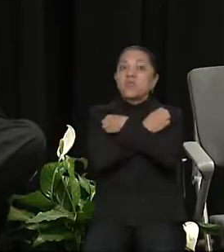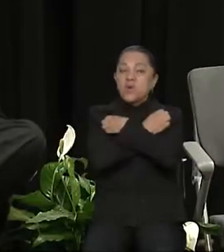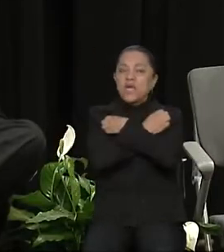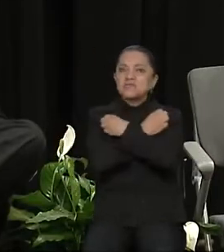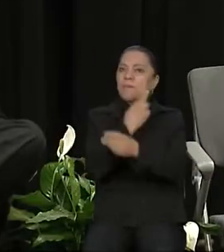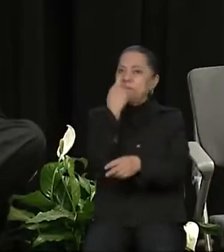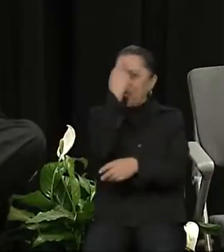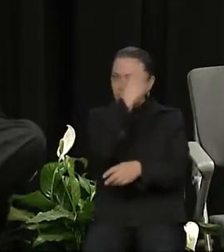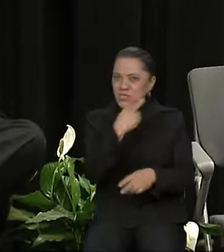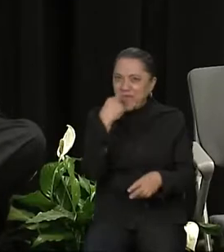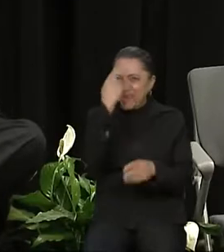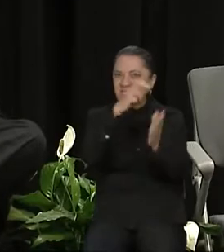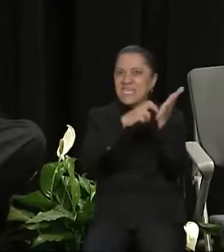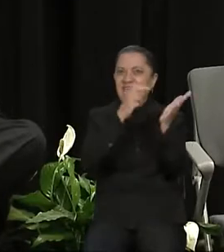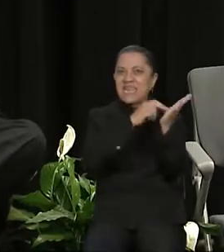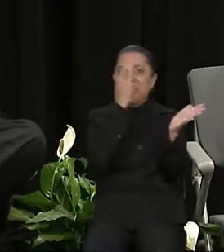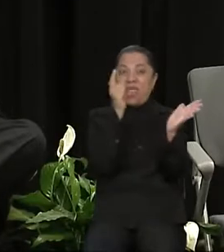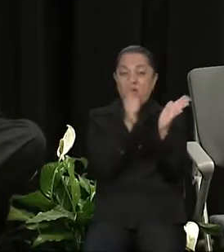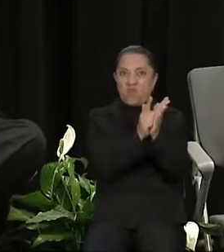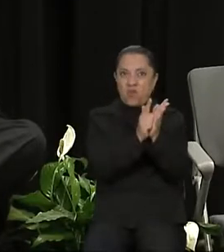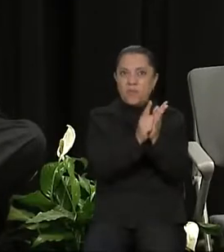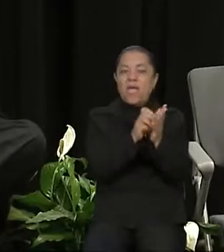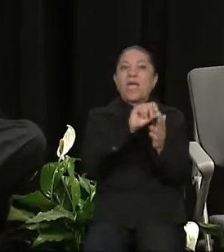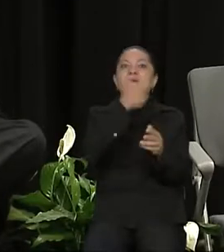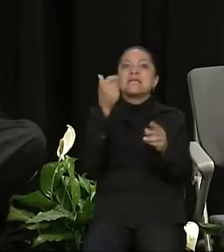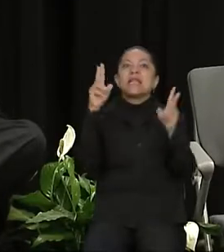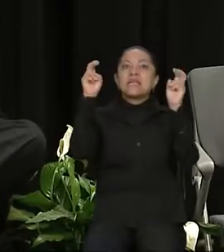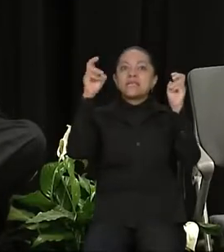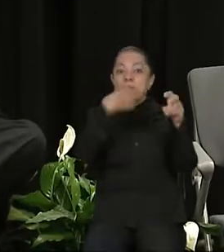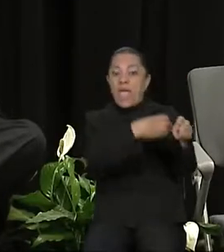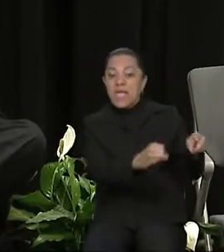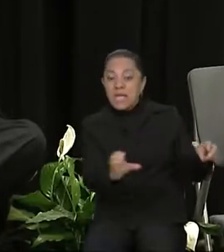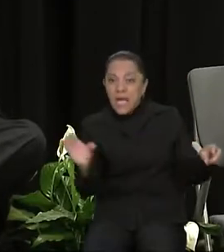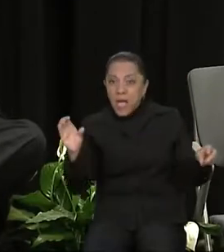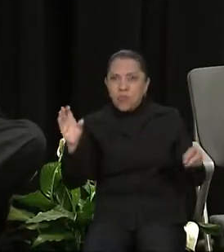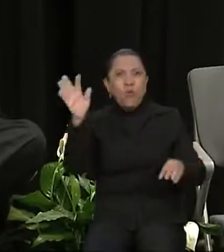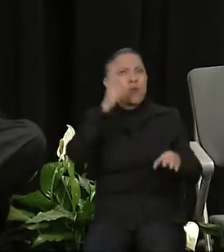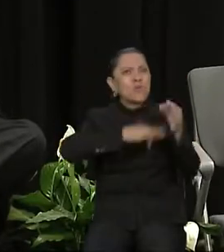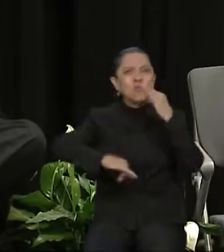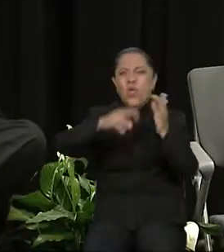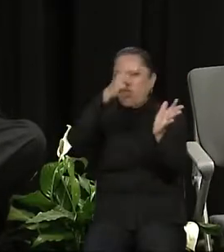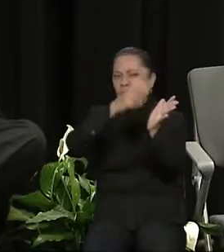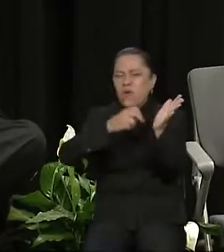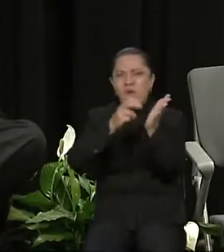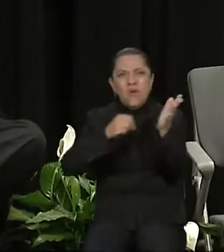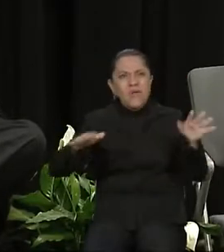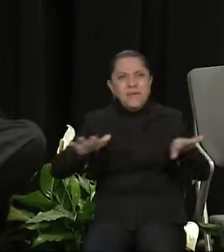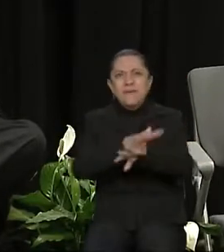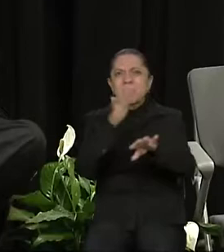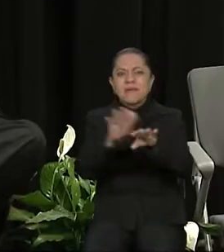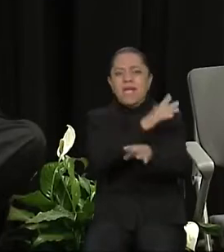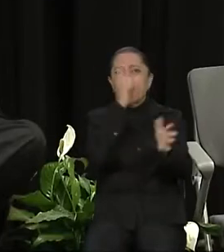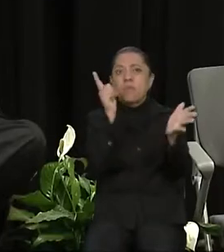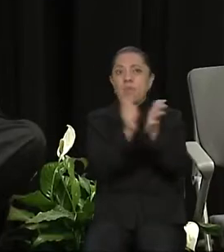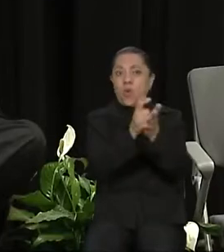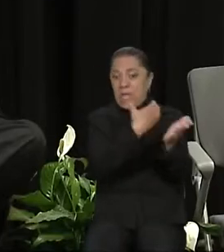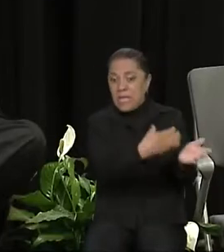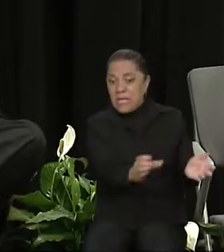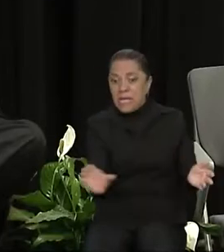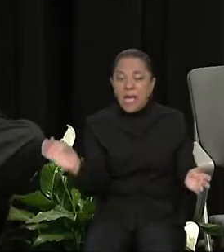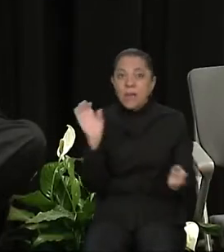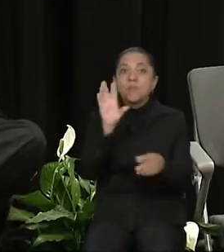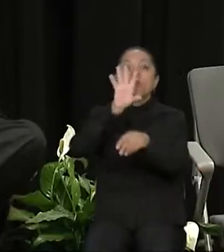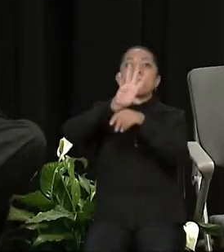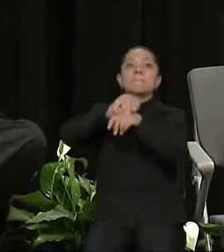educativa. En el tema del campo, vamos por toda una reforma integral al campo que nos permita garantizarle a